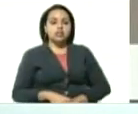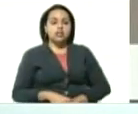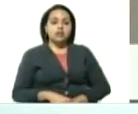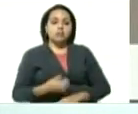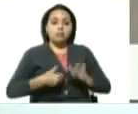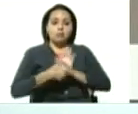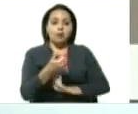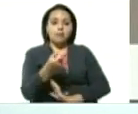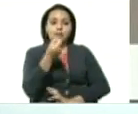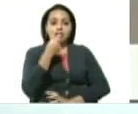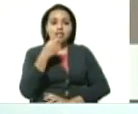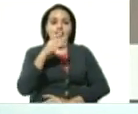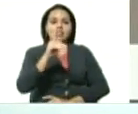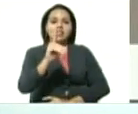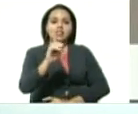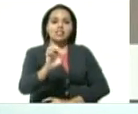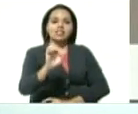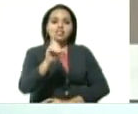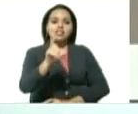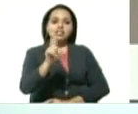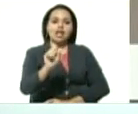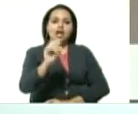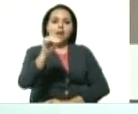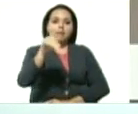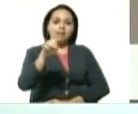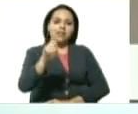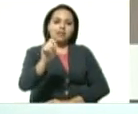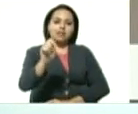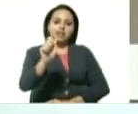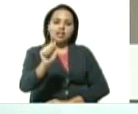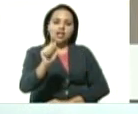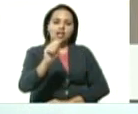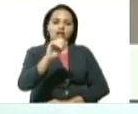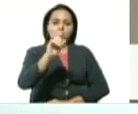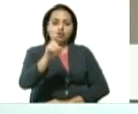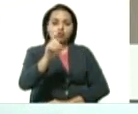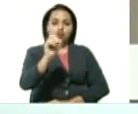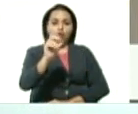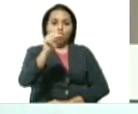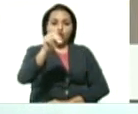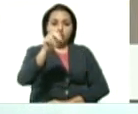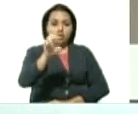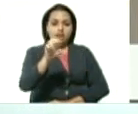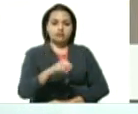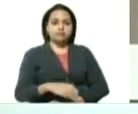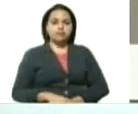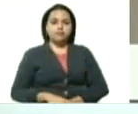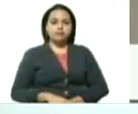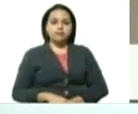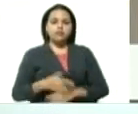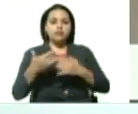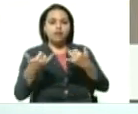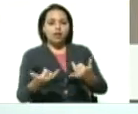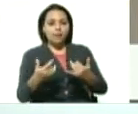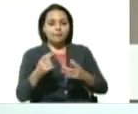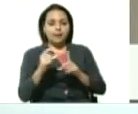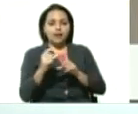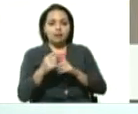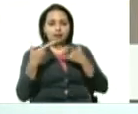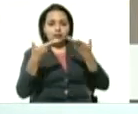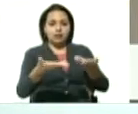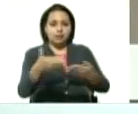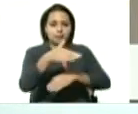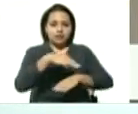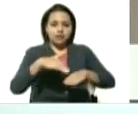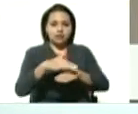y bueno solo consultamos y aquí se incorporó a nuestro esquema de tratamiento voy a darle la palabra al ministro Alvarado